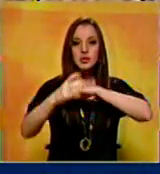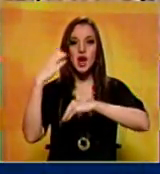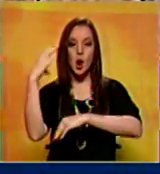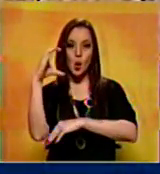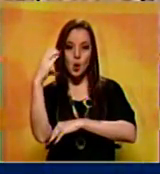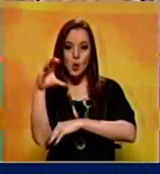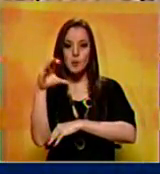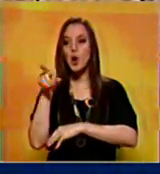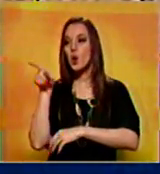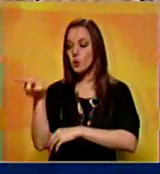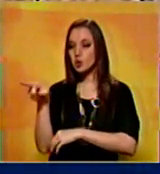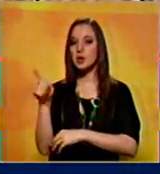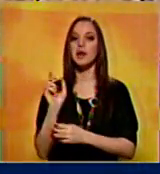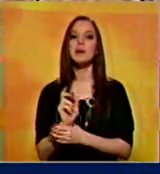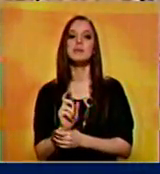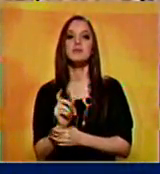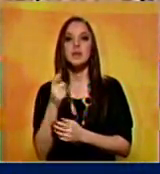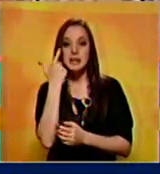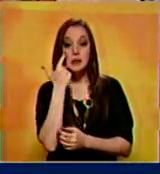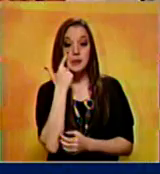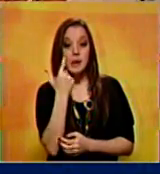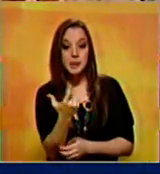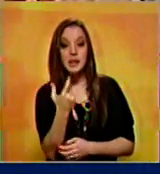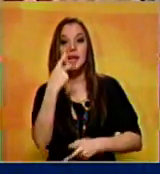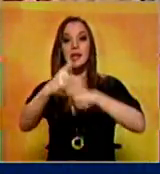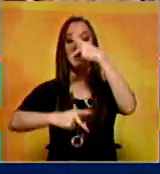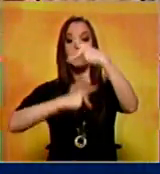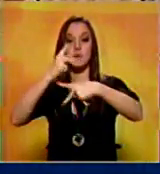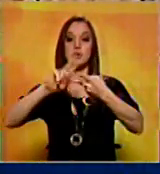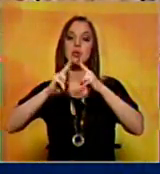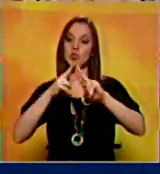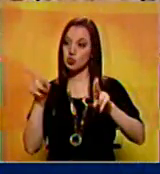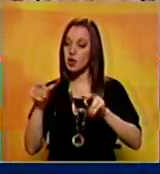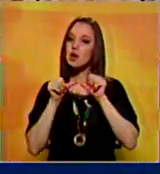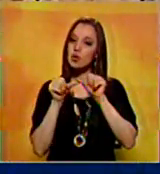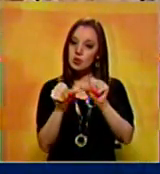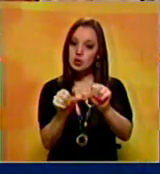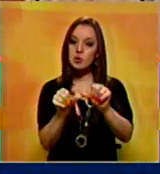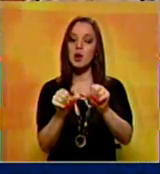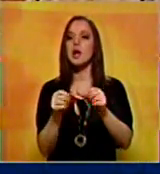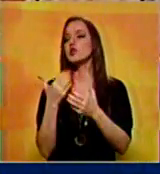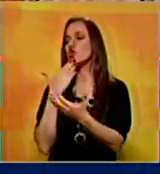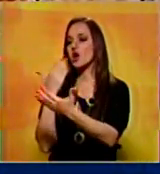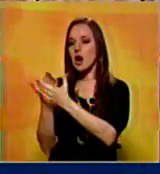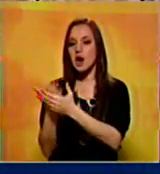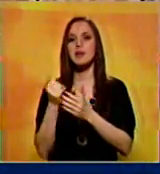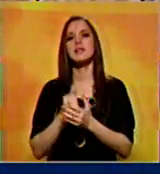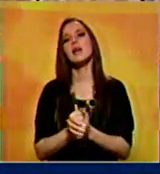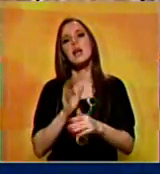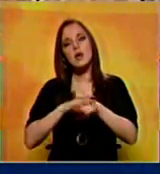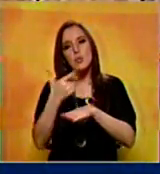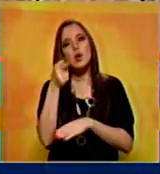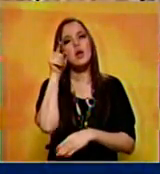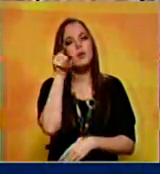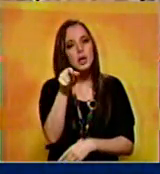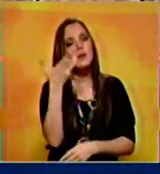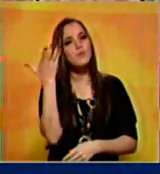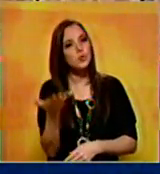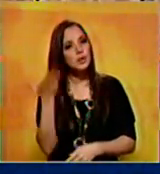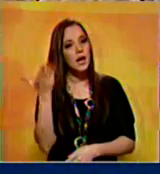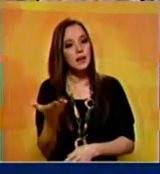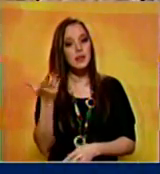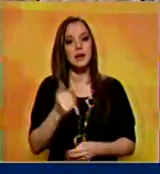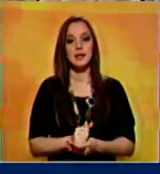y están presentes hoy y seguirán estando presentes y por eso quiero agradecerle porque es muy importante estamos entrando en la